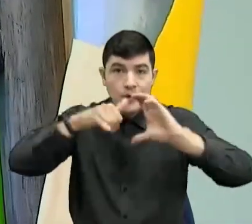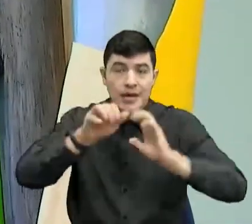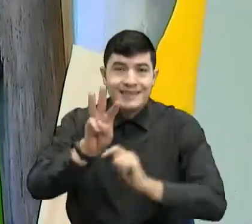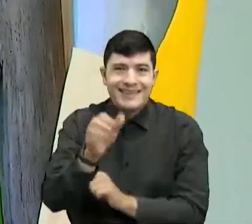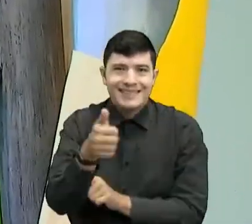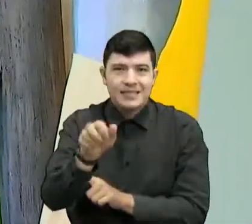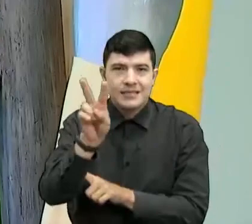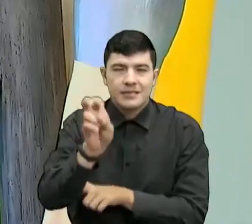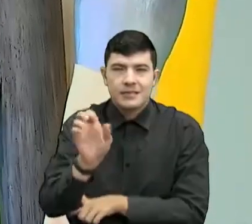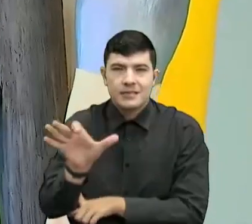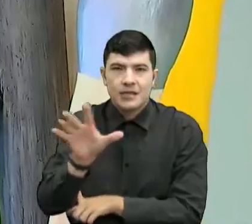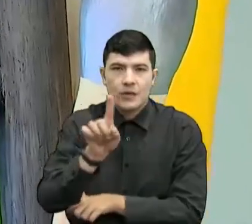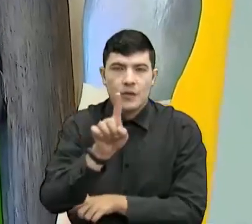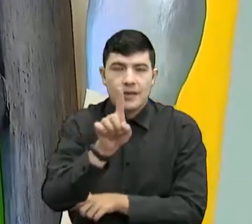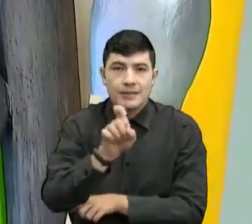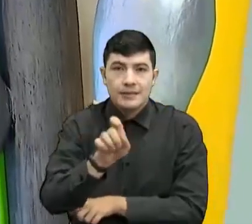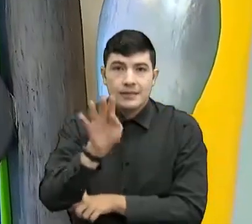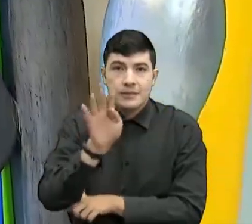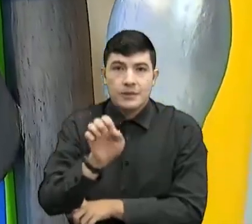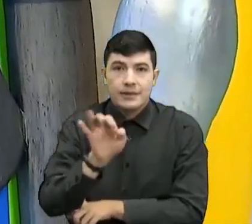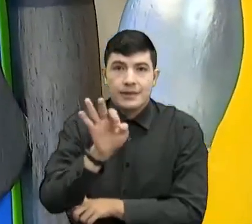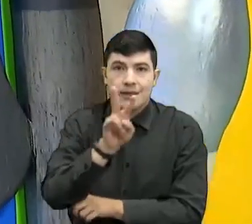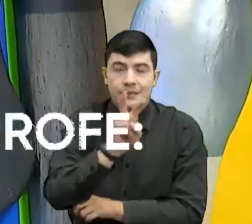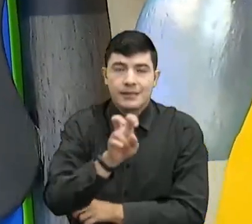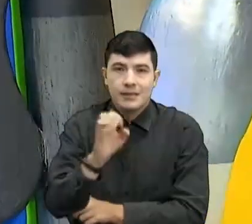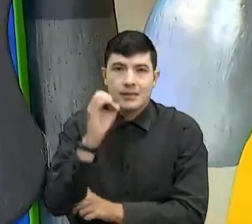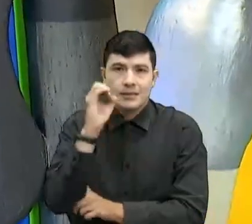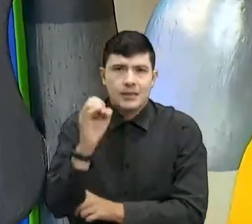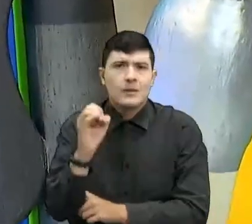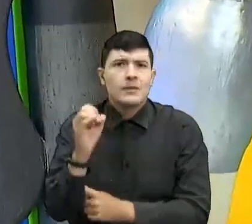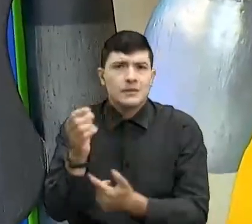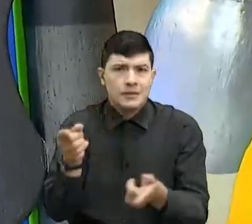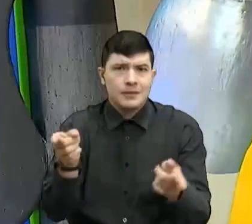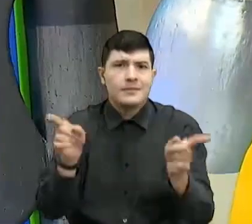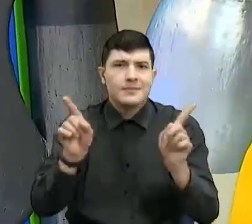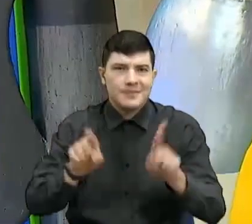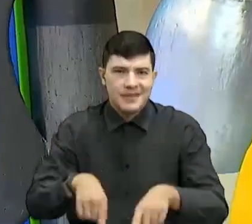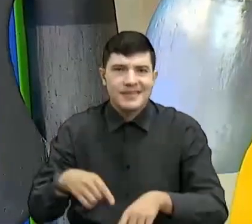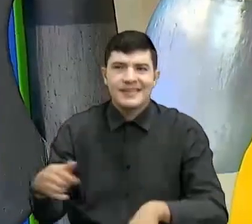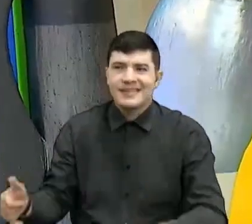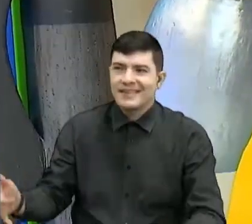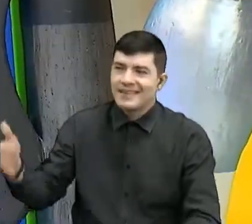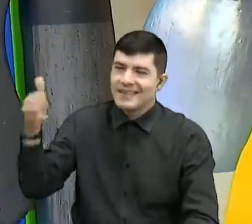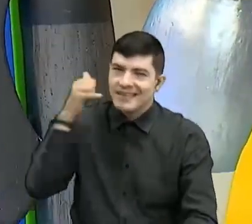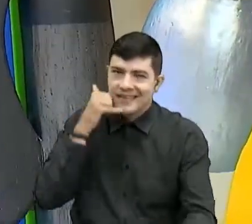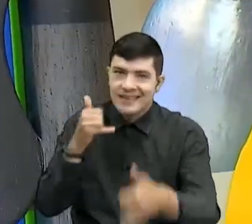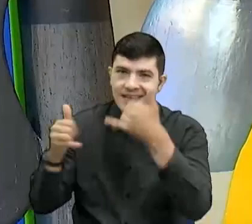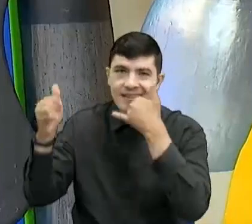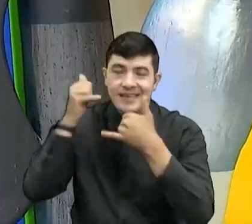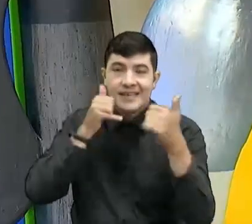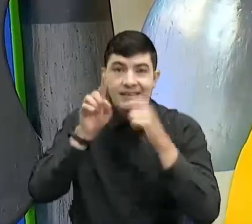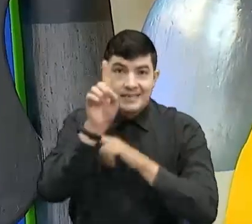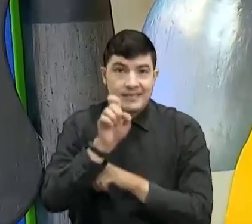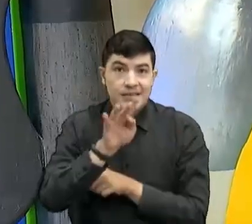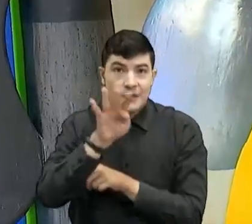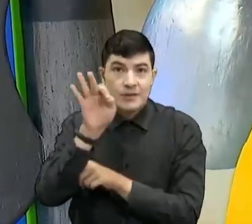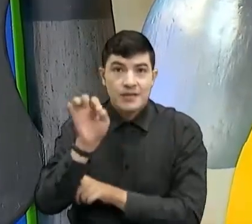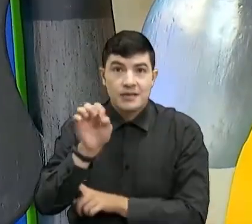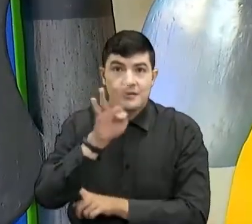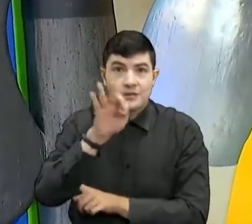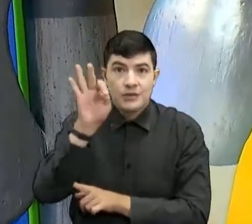-5169-370 y también tenemos nuestra línea de llamadas 648